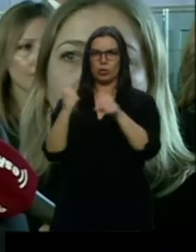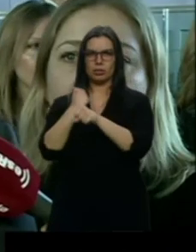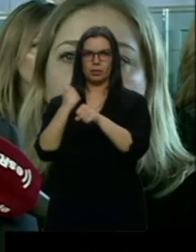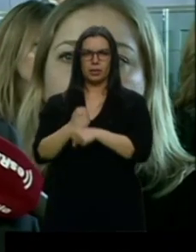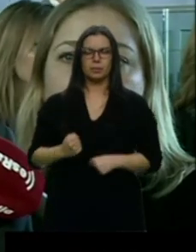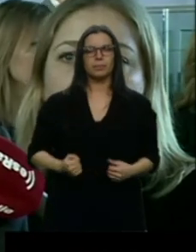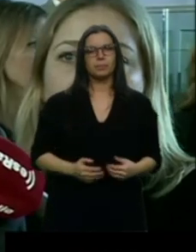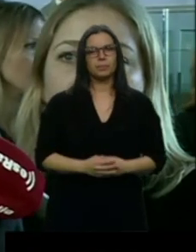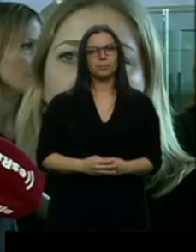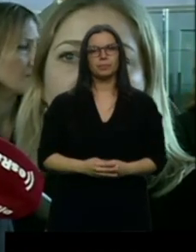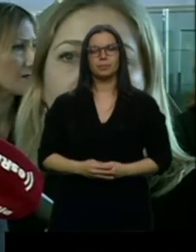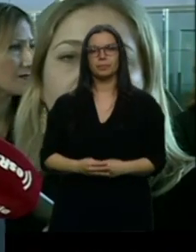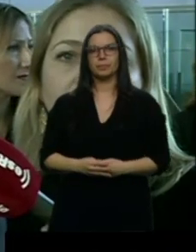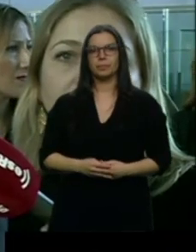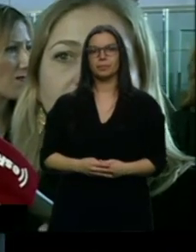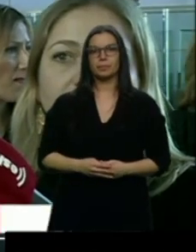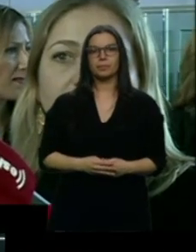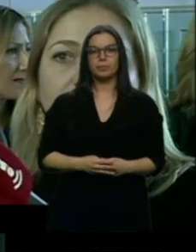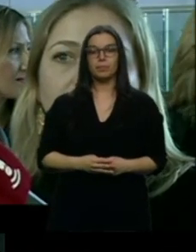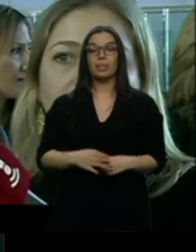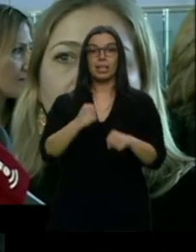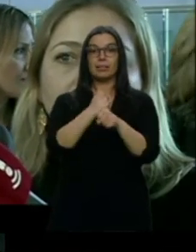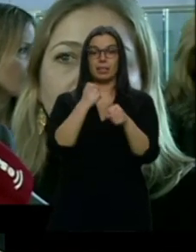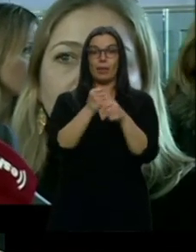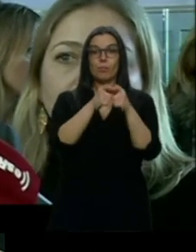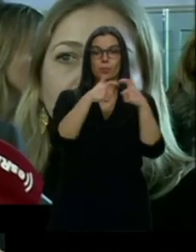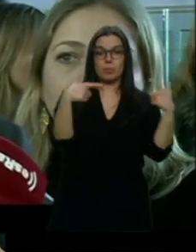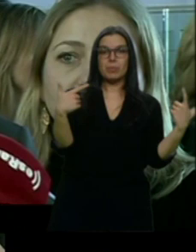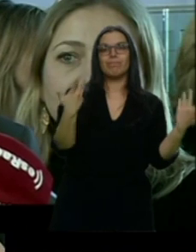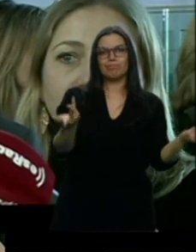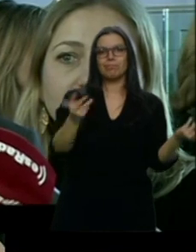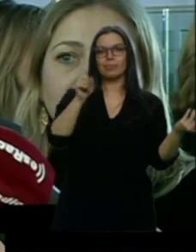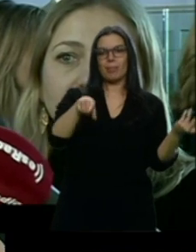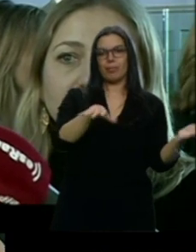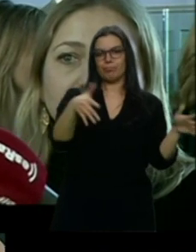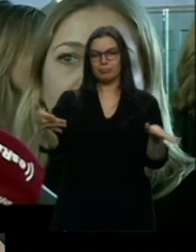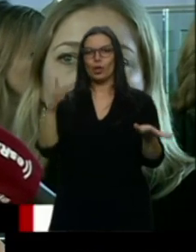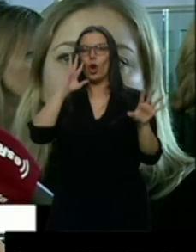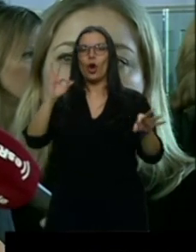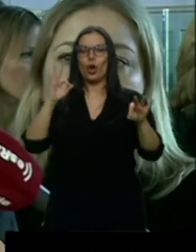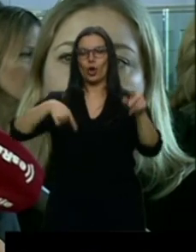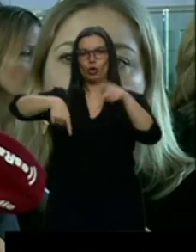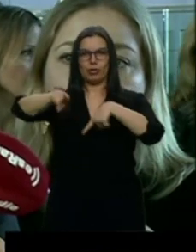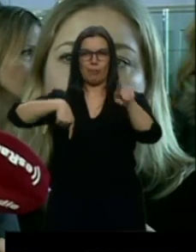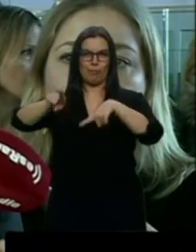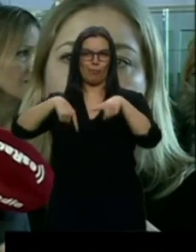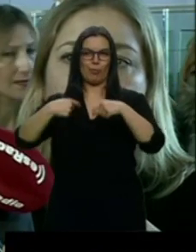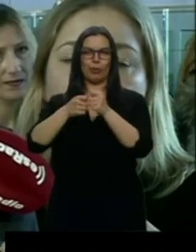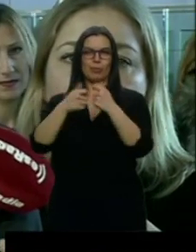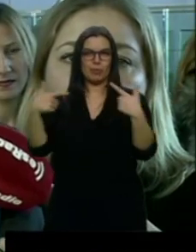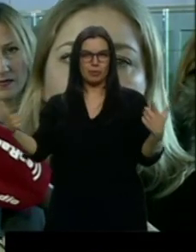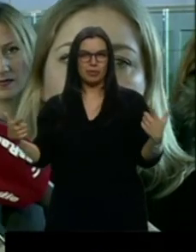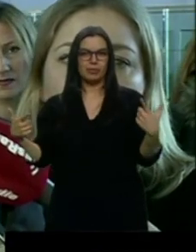Ha aumentado la actividad productiva, pero ha aumentado exponencialmente más el transporte por carretera vinculada a esa actividad laboral.